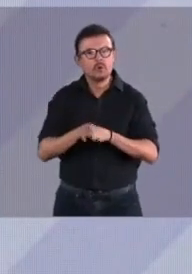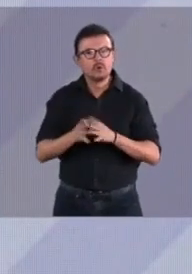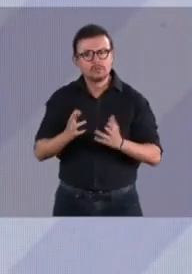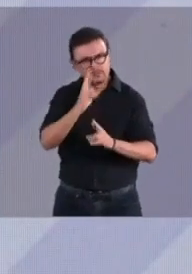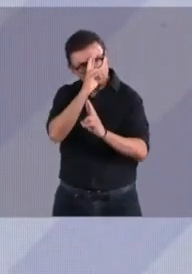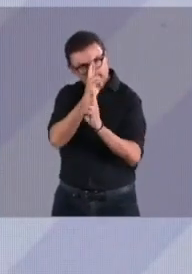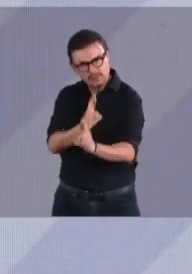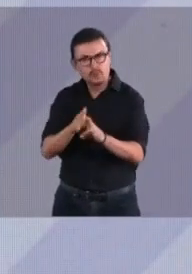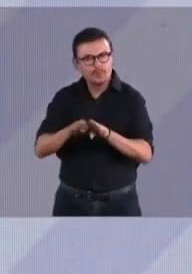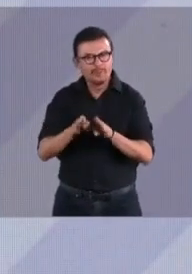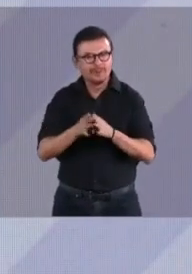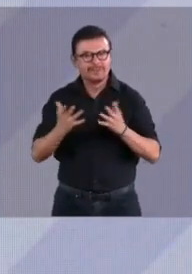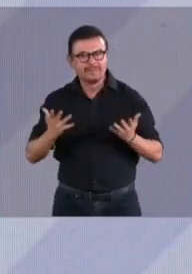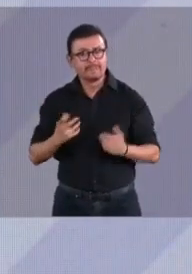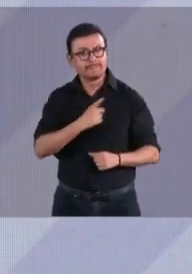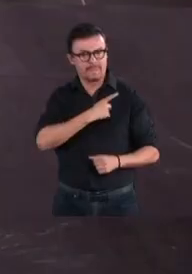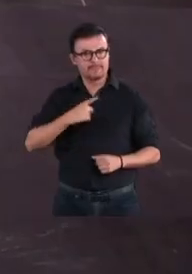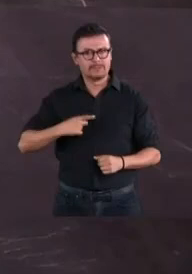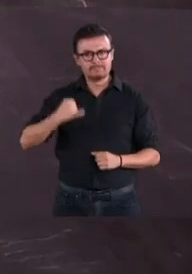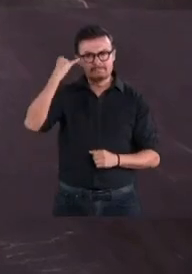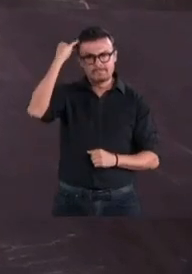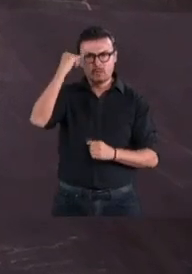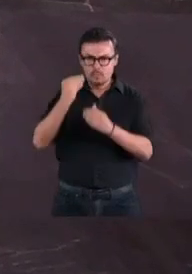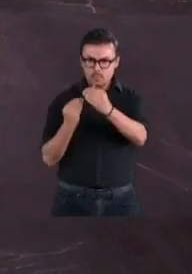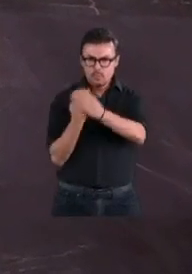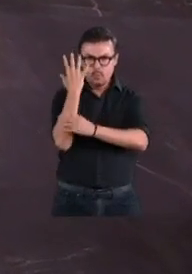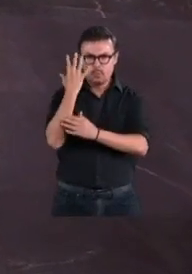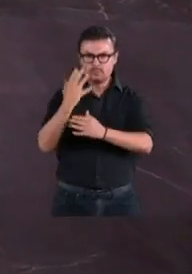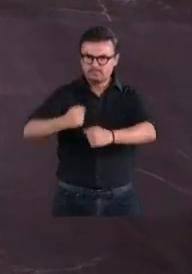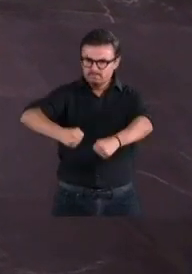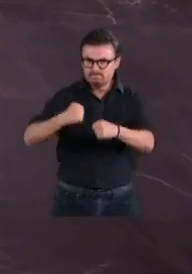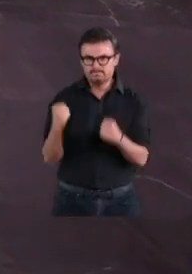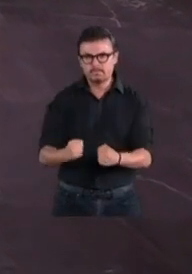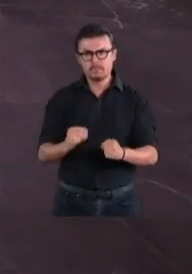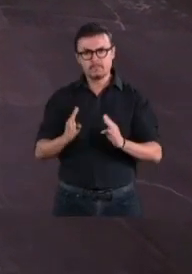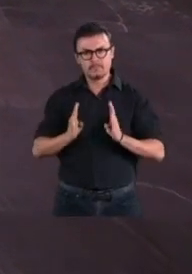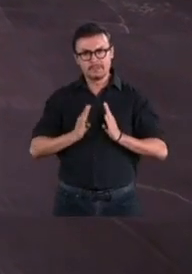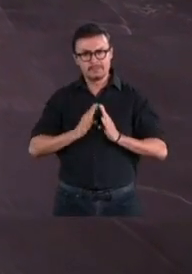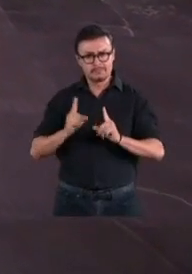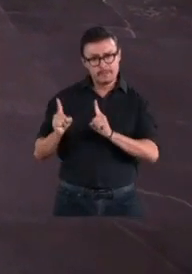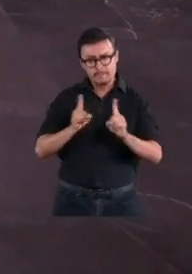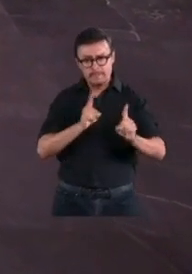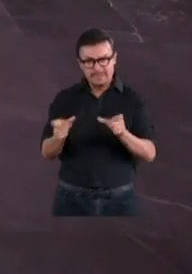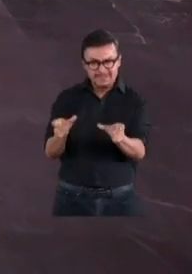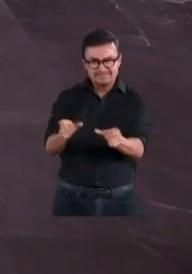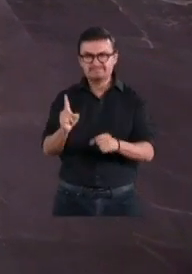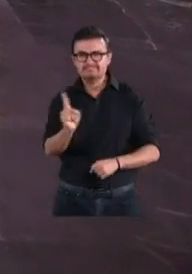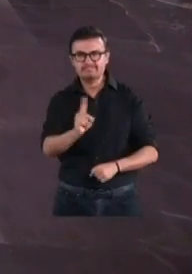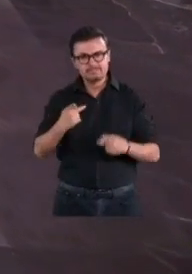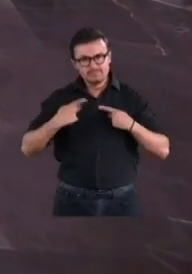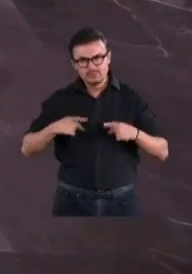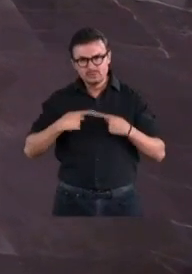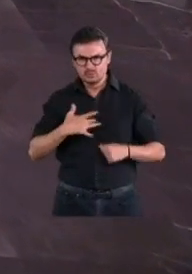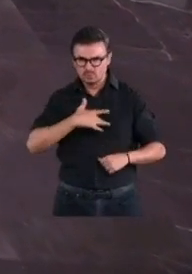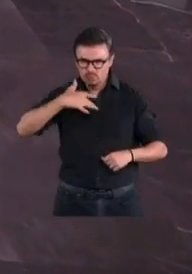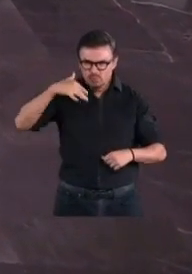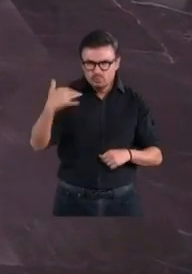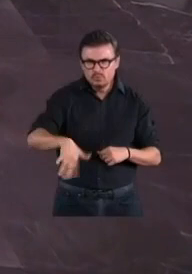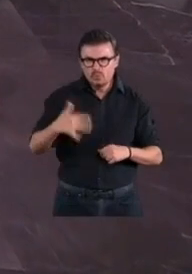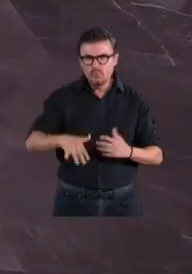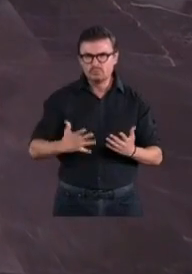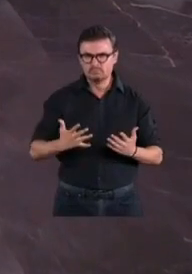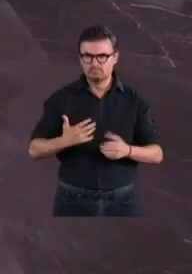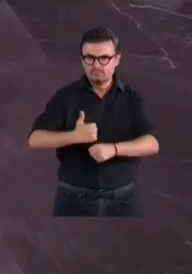es con una nueva estrategia de seguridad que se aleje de la militarización que ha causado dolor, que ha causado una tragedia